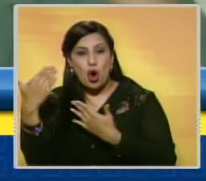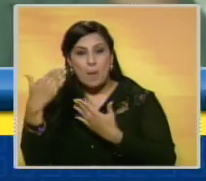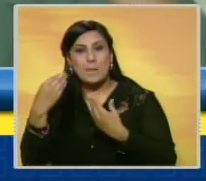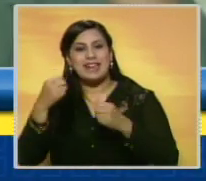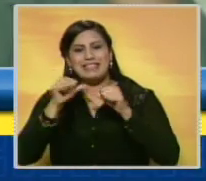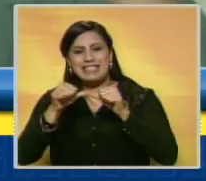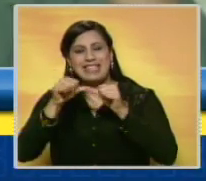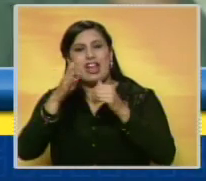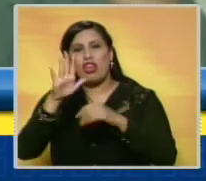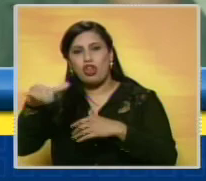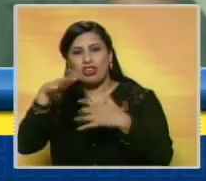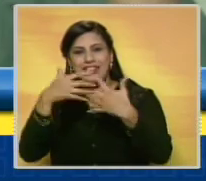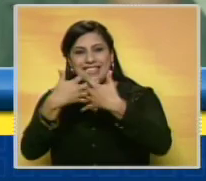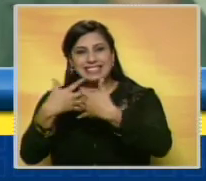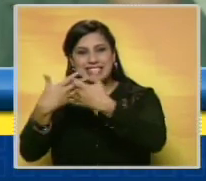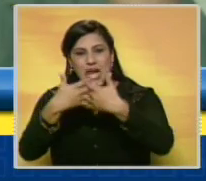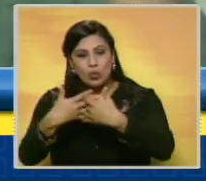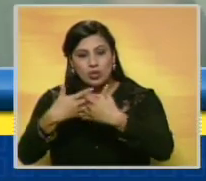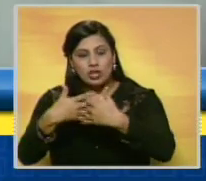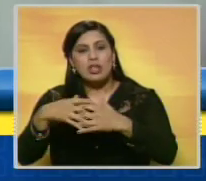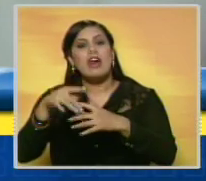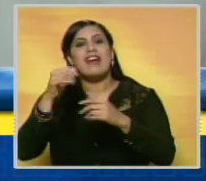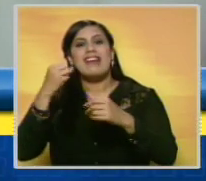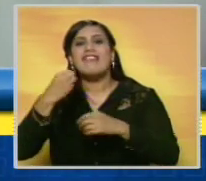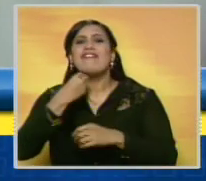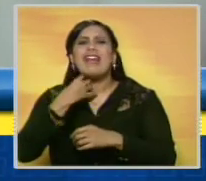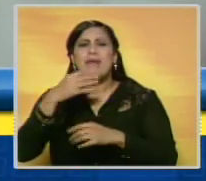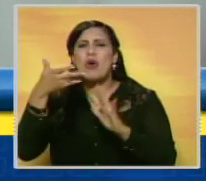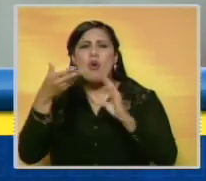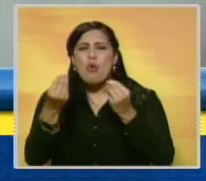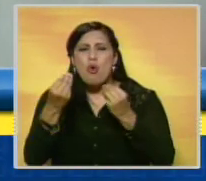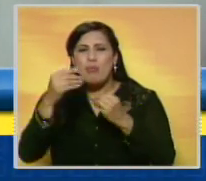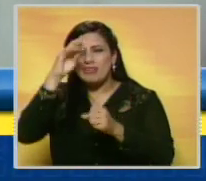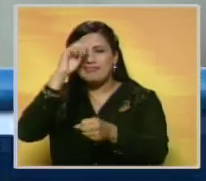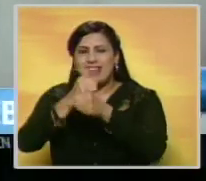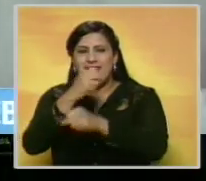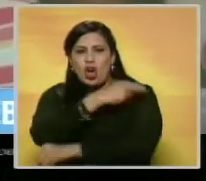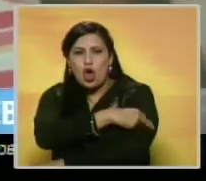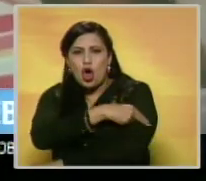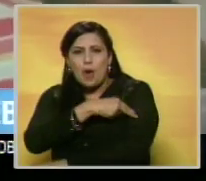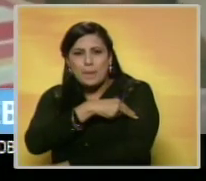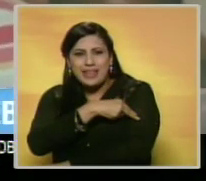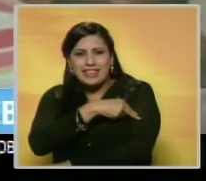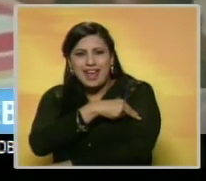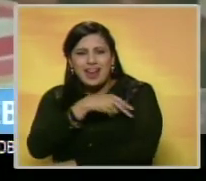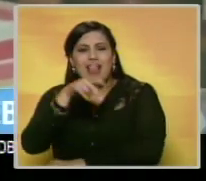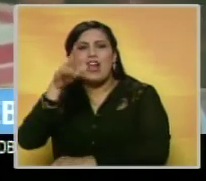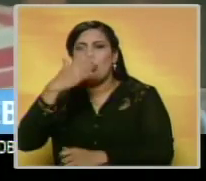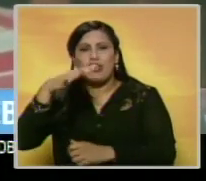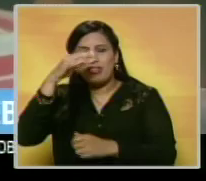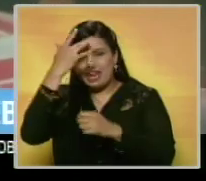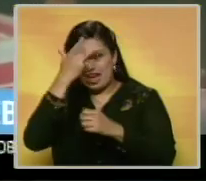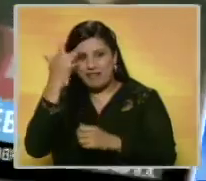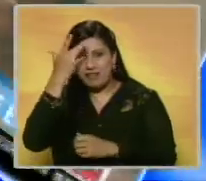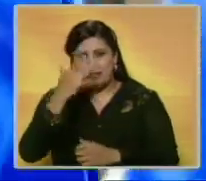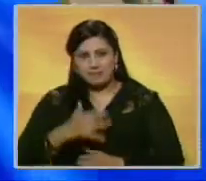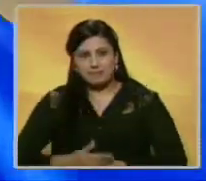residente permanente en los Estados Unidos y contrajo el virus mientras trabajaba en un hospital de Freetown, Sierra Leona.